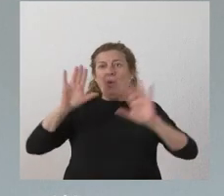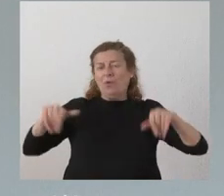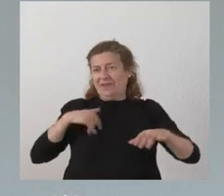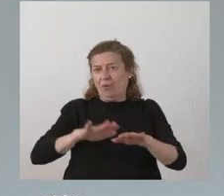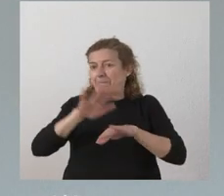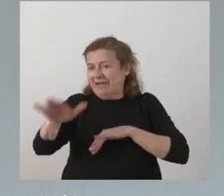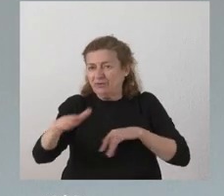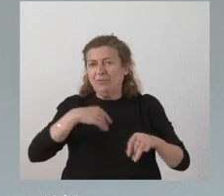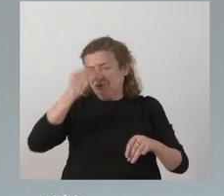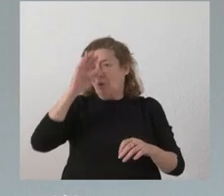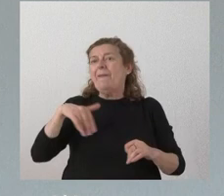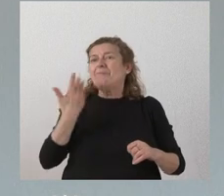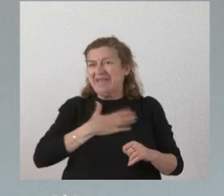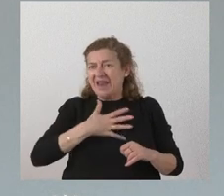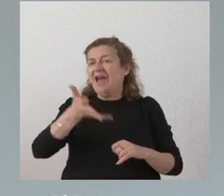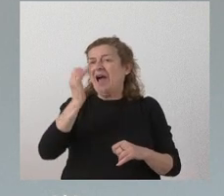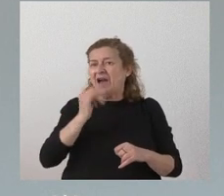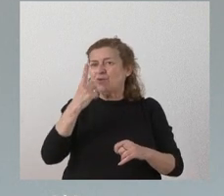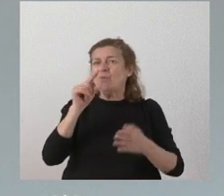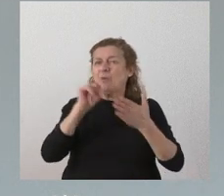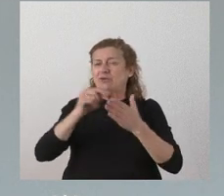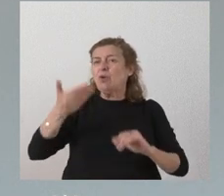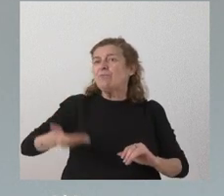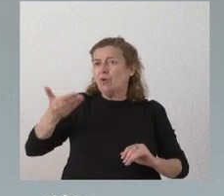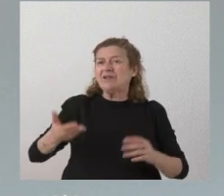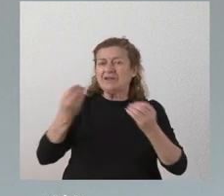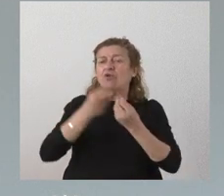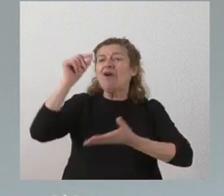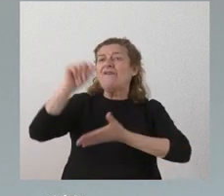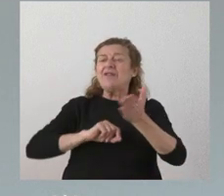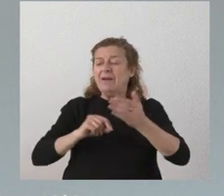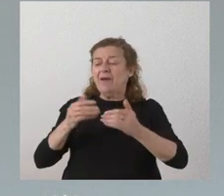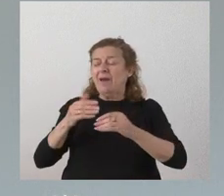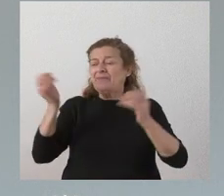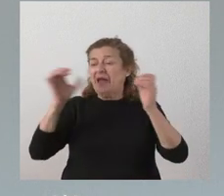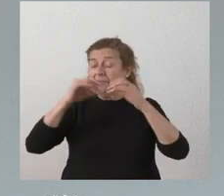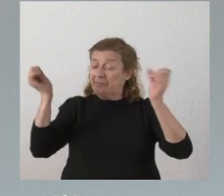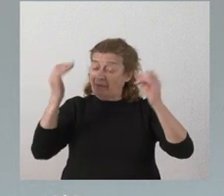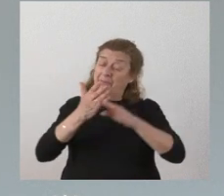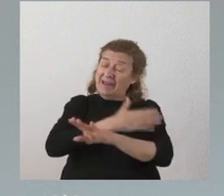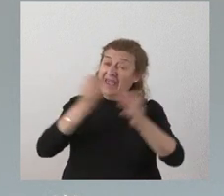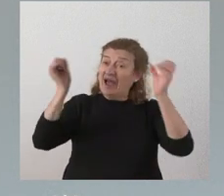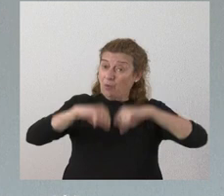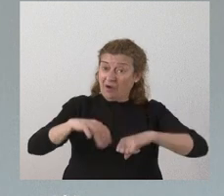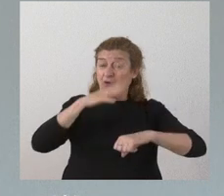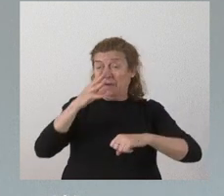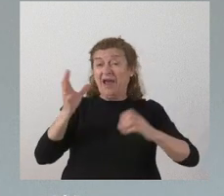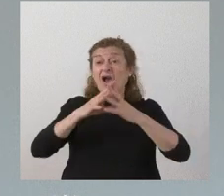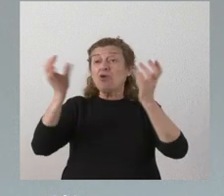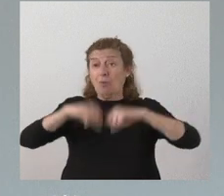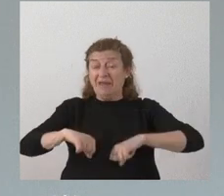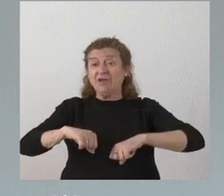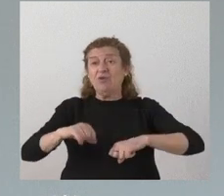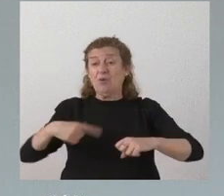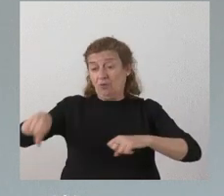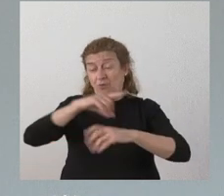mañana tenemos un momento importante con la firma del preacuerdo en materia del convenio colectivo si somos capaces de llevarlo a